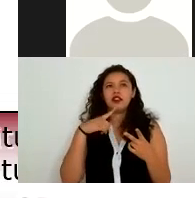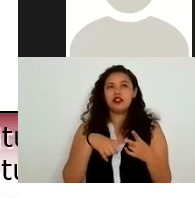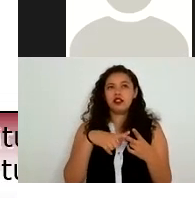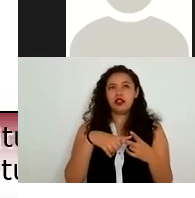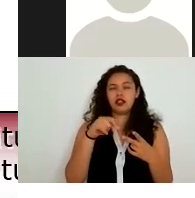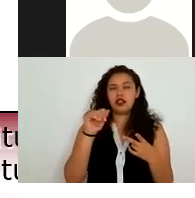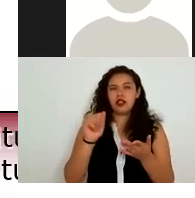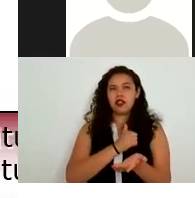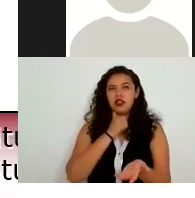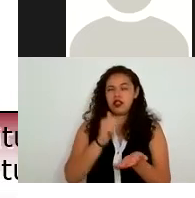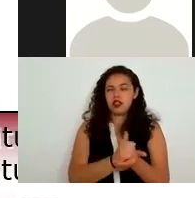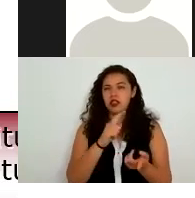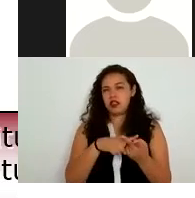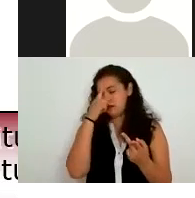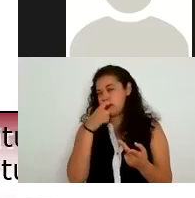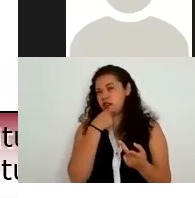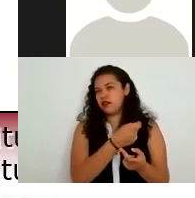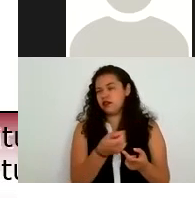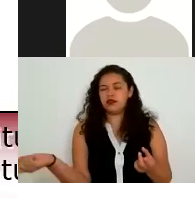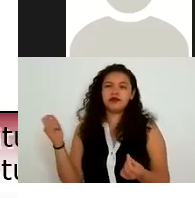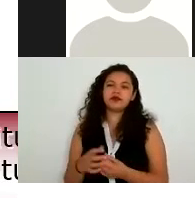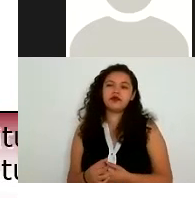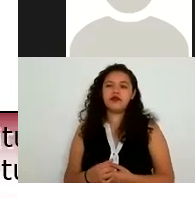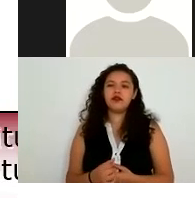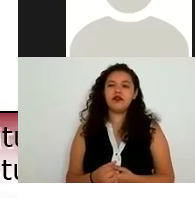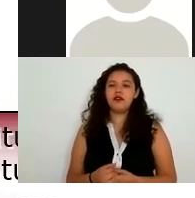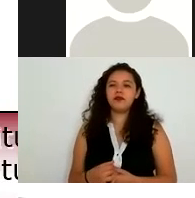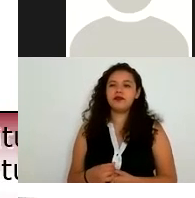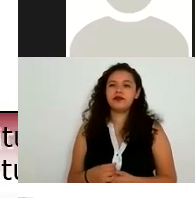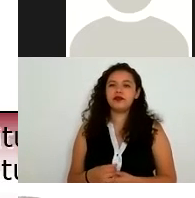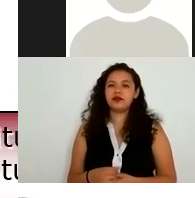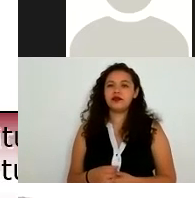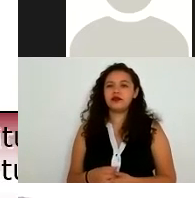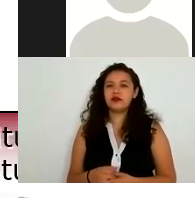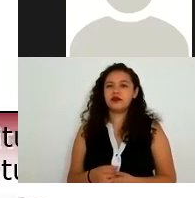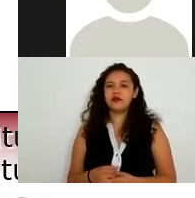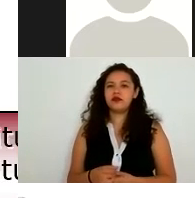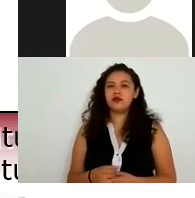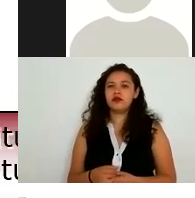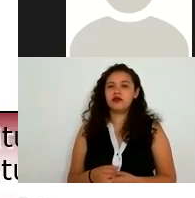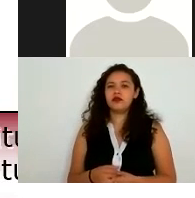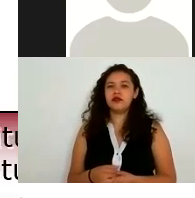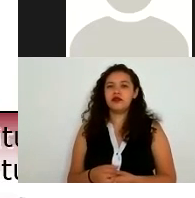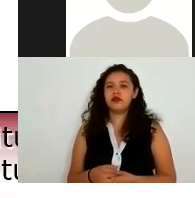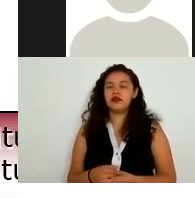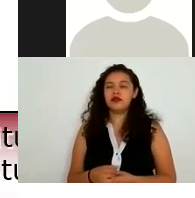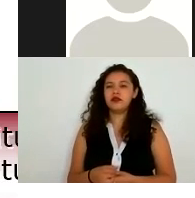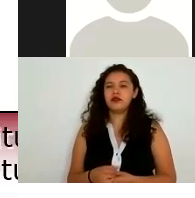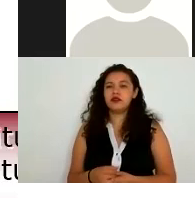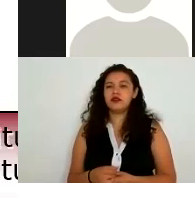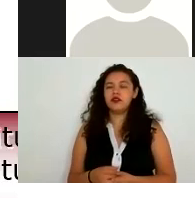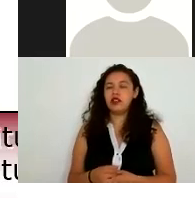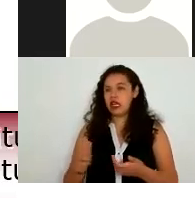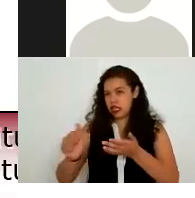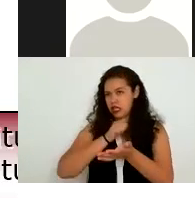de los tutores pues básicamente con las resoluciones o actas de nacimiento